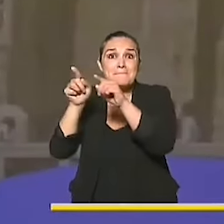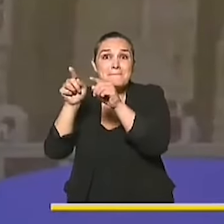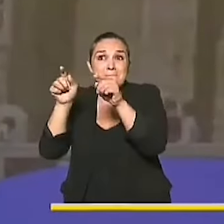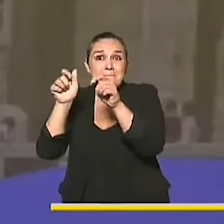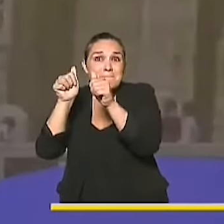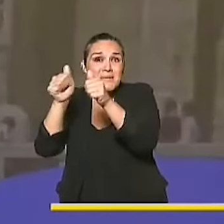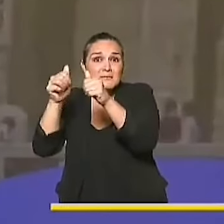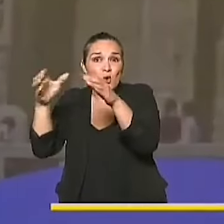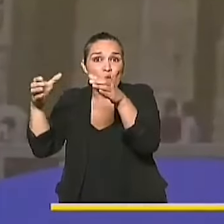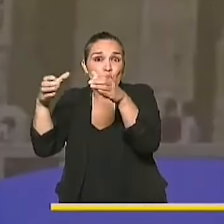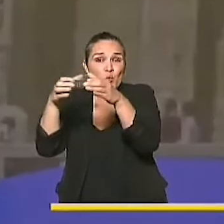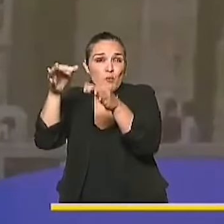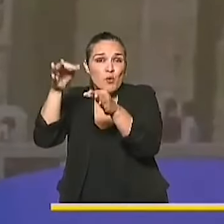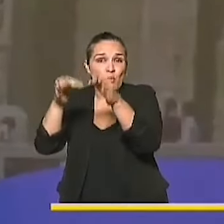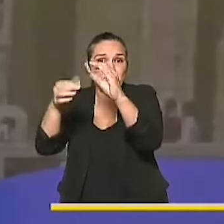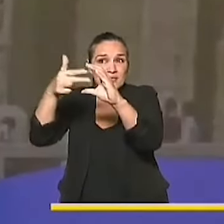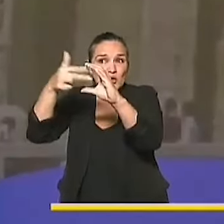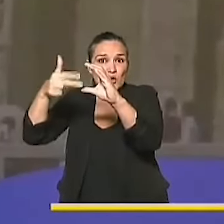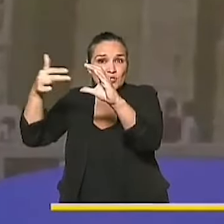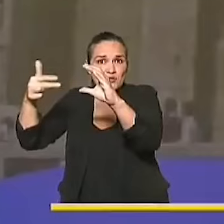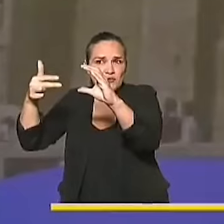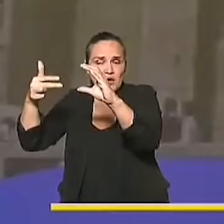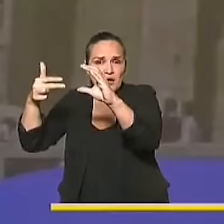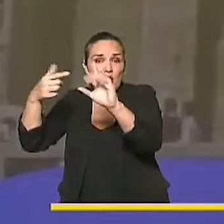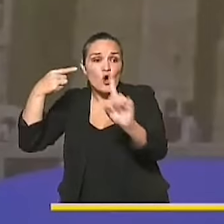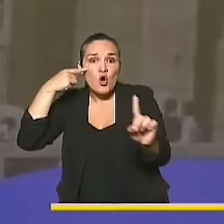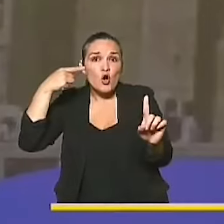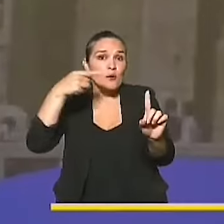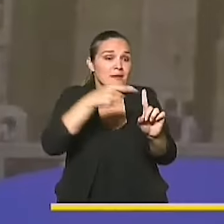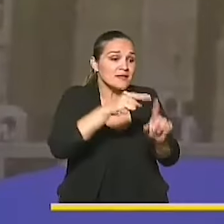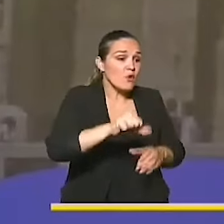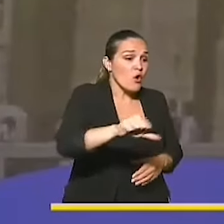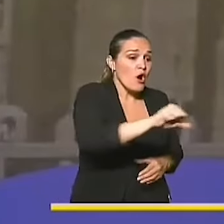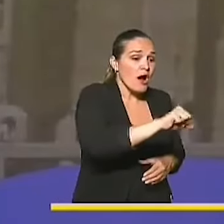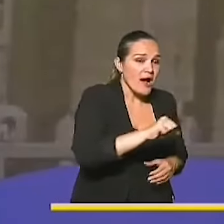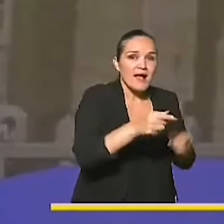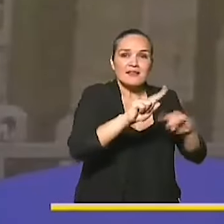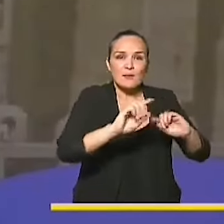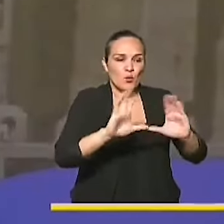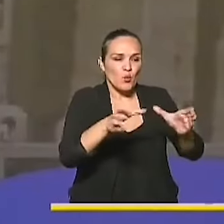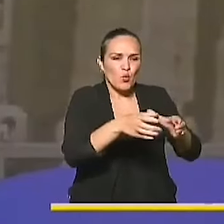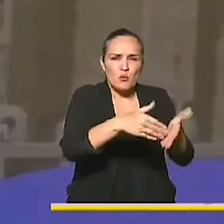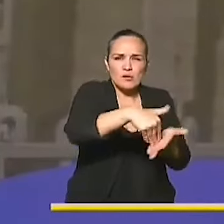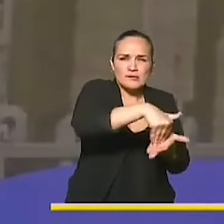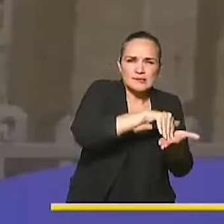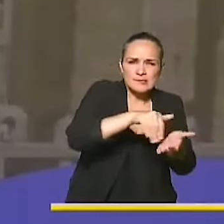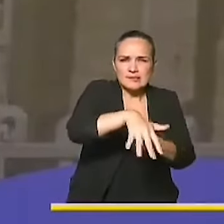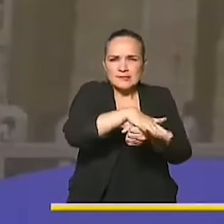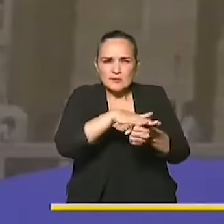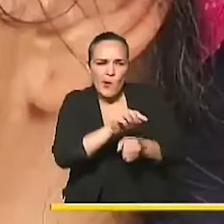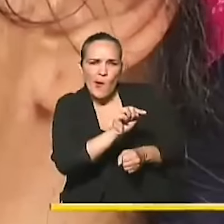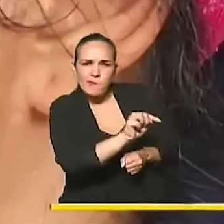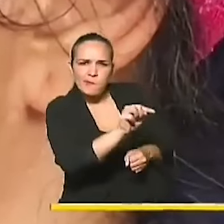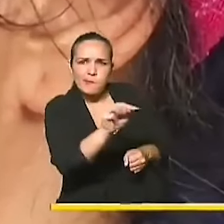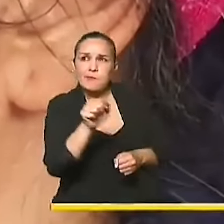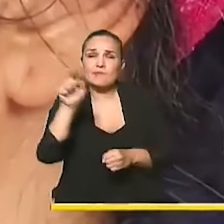no sólo para las mujeres, sino para las poblaciones más vulnerables de este país, ha